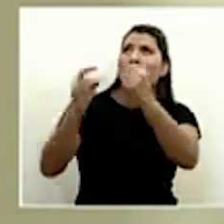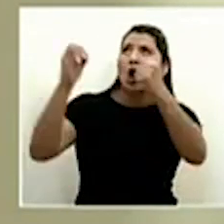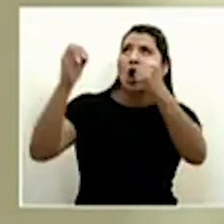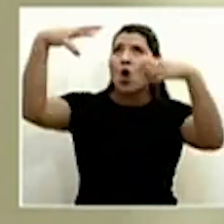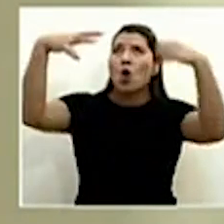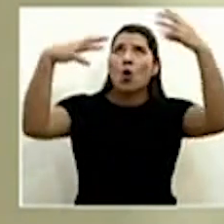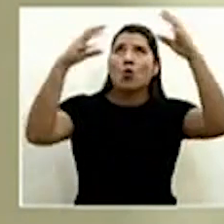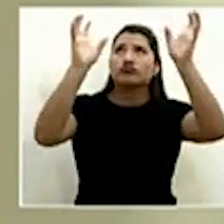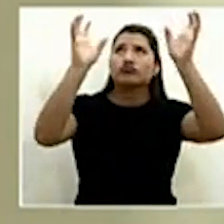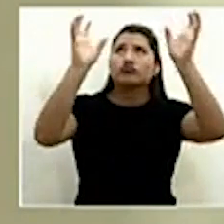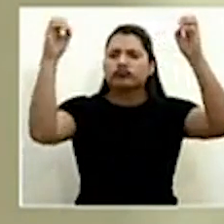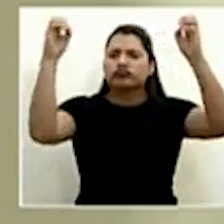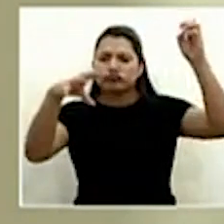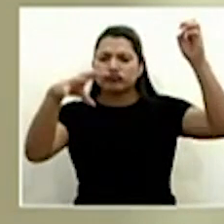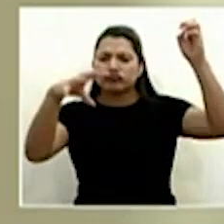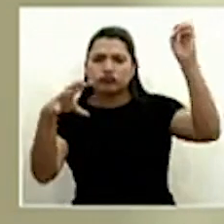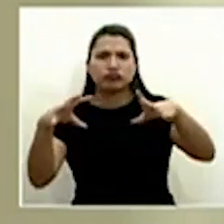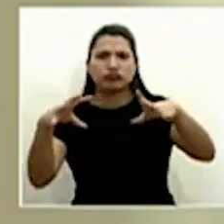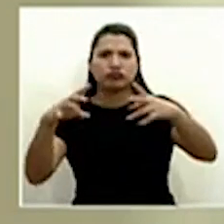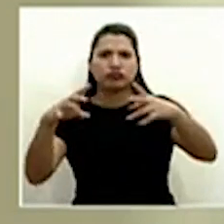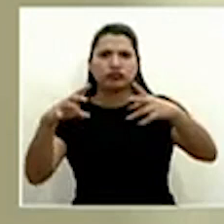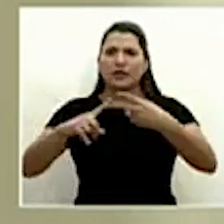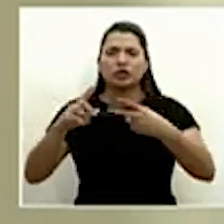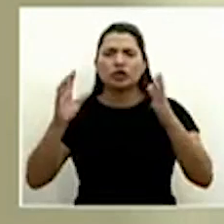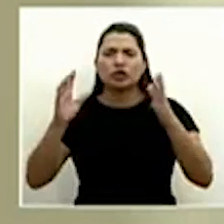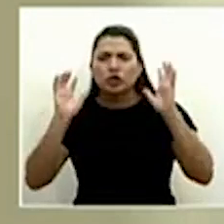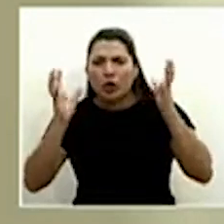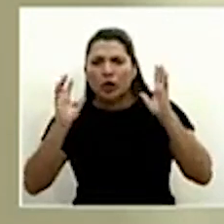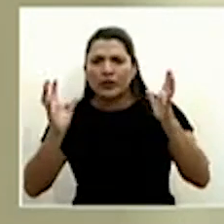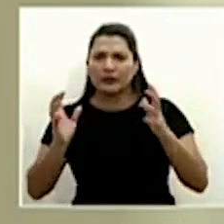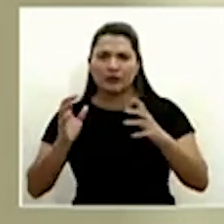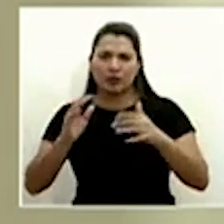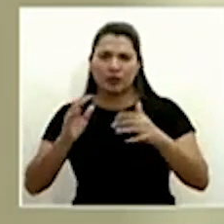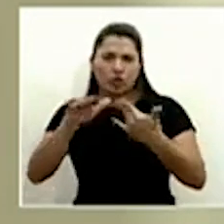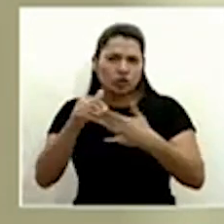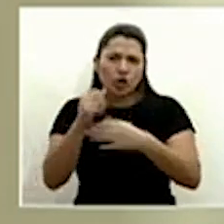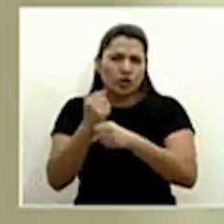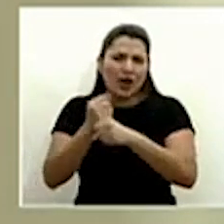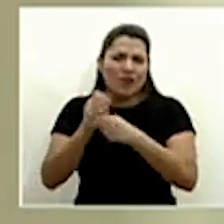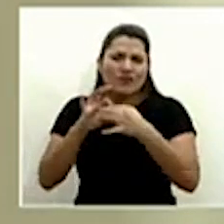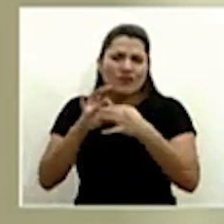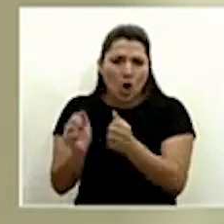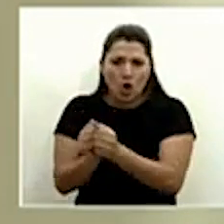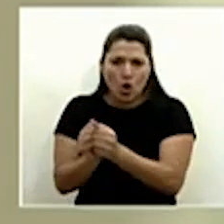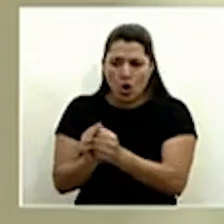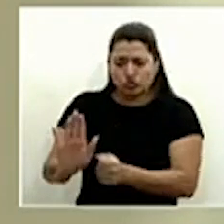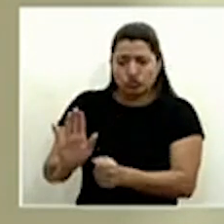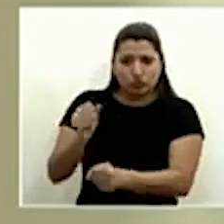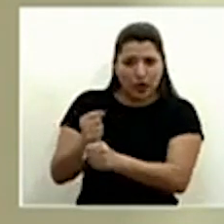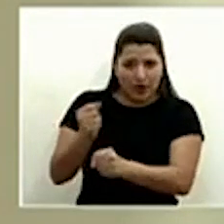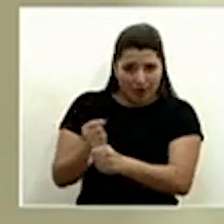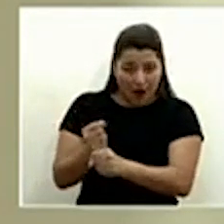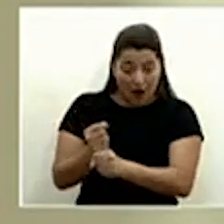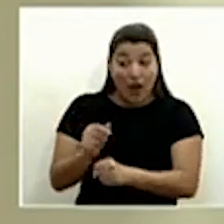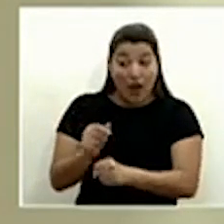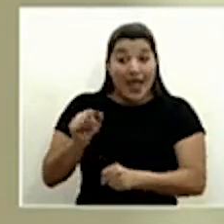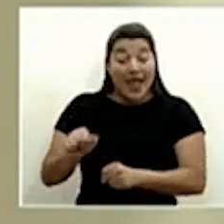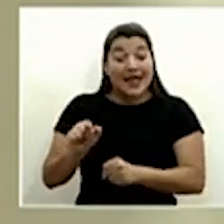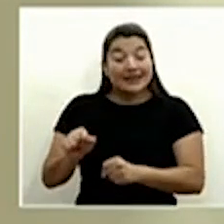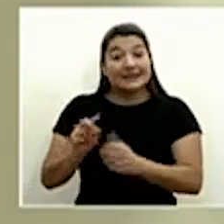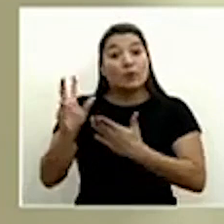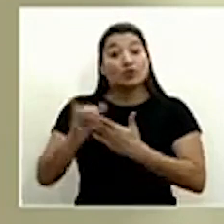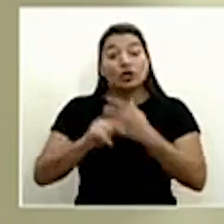personal relacionado. Esta iniciativa es posible gracias al trabajo en equipo, al trabajo en red de muchas